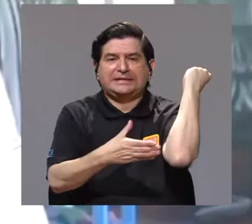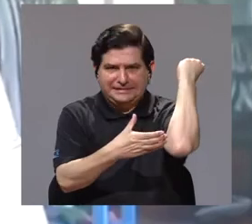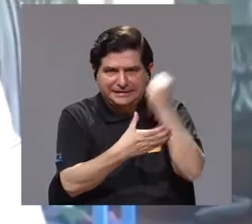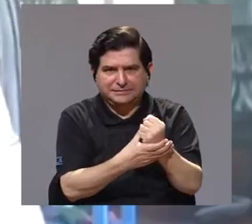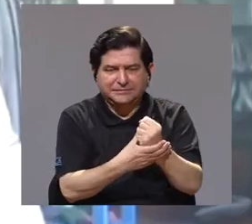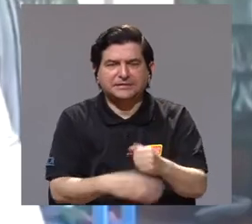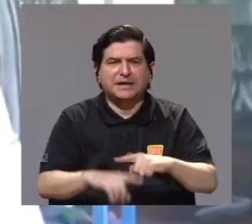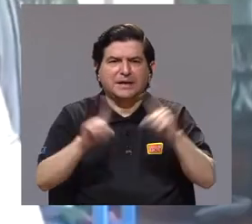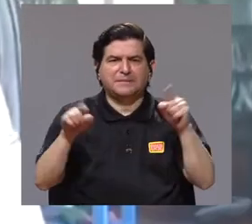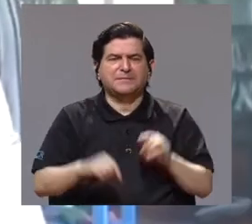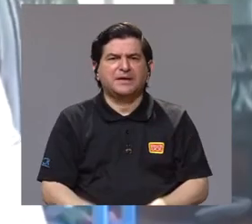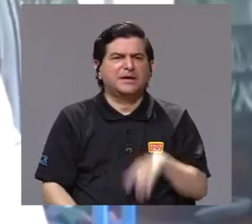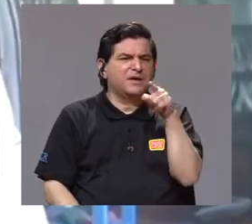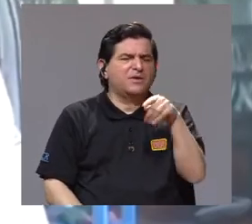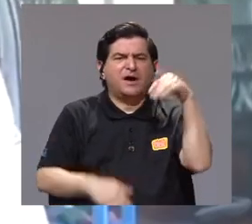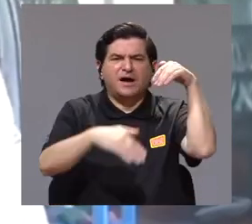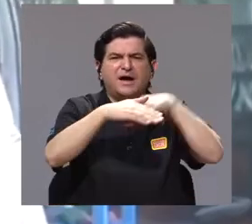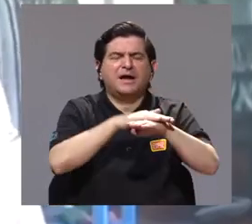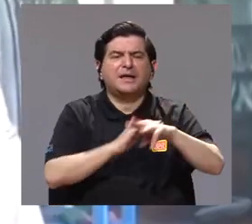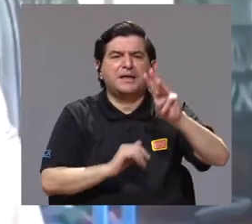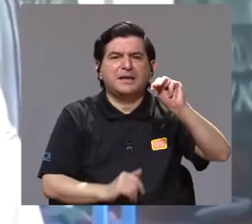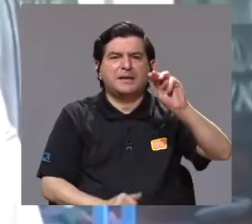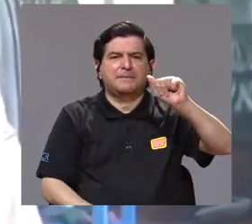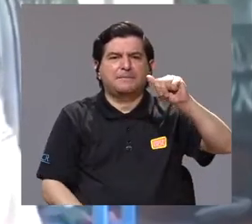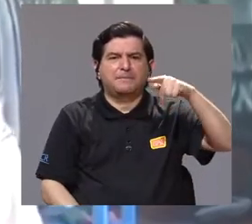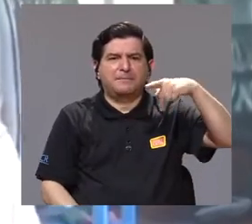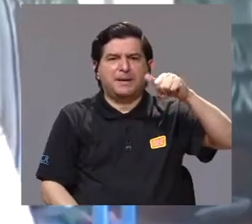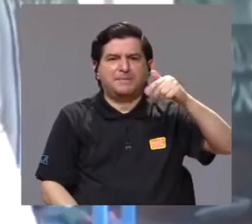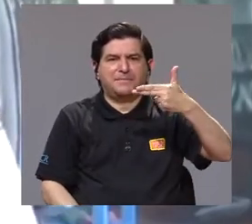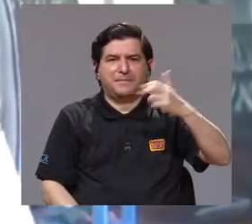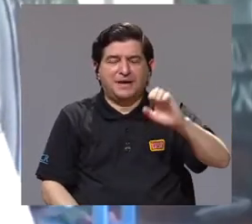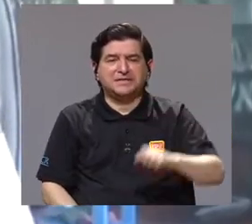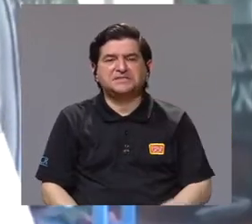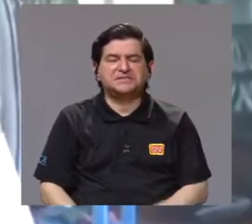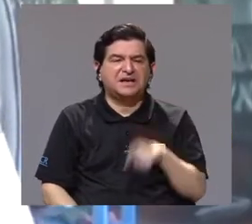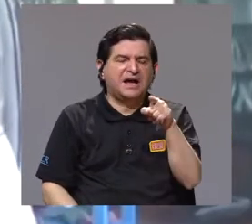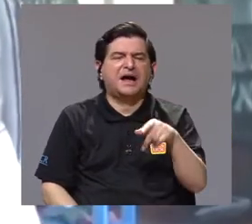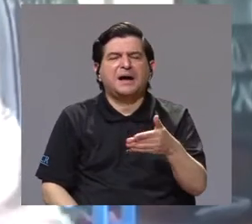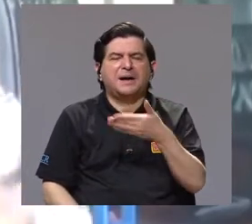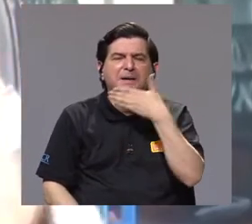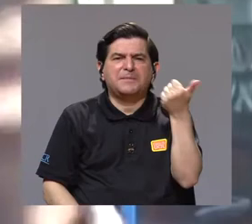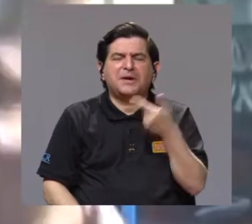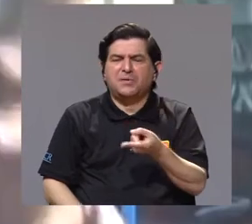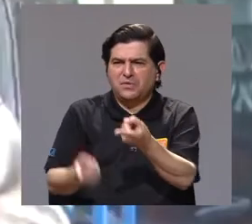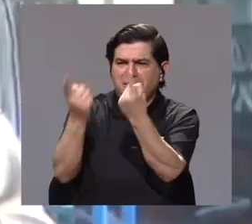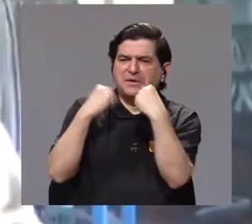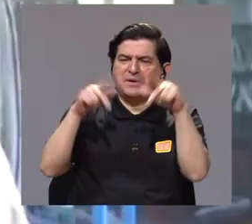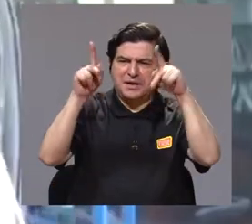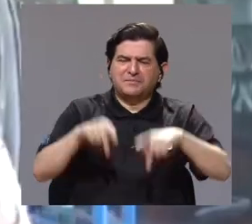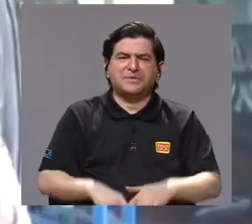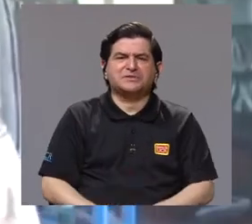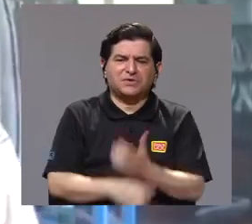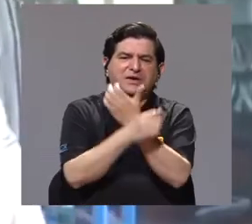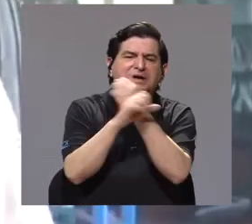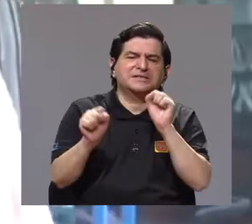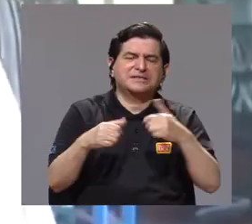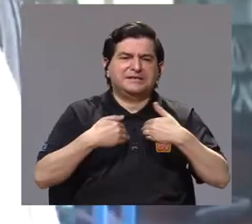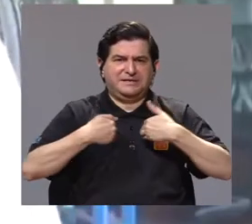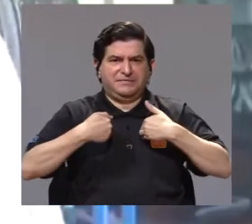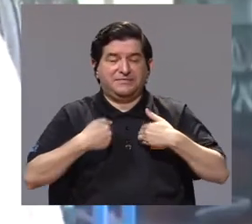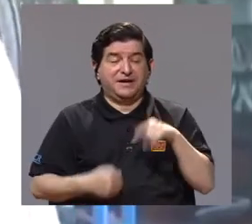matarlos, pero si en el cielo raso lo que se metió fue un mapache, la gente tiende a llamar a alguien para que salve el mapache.